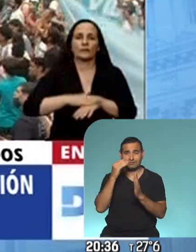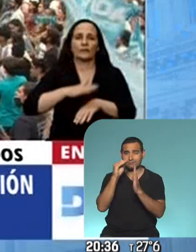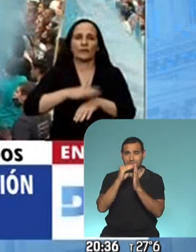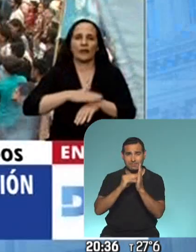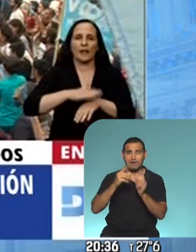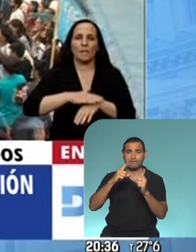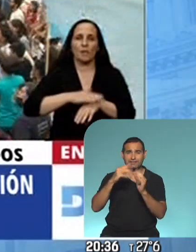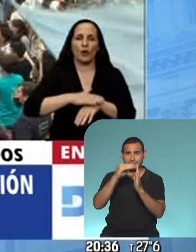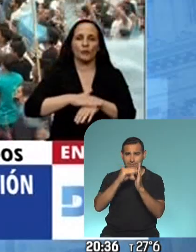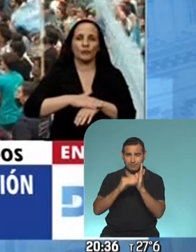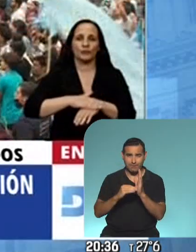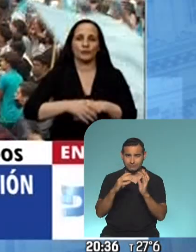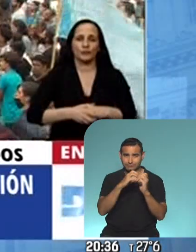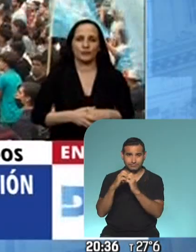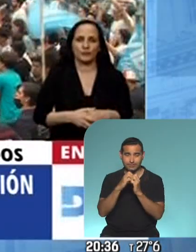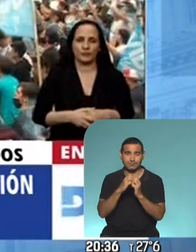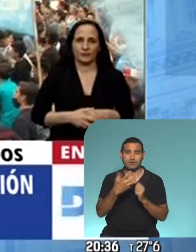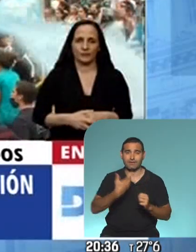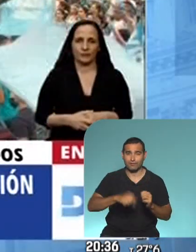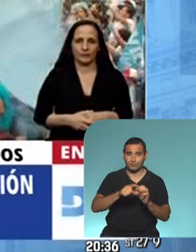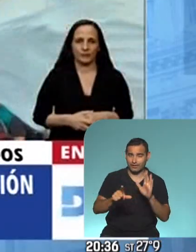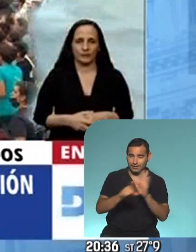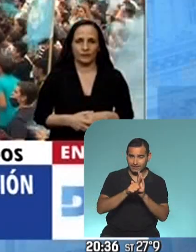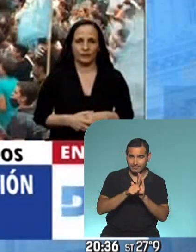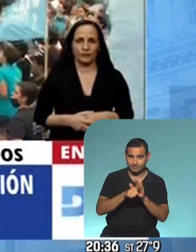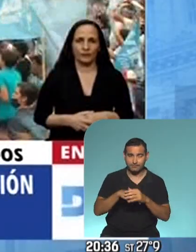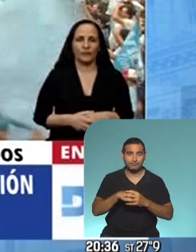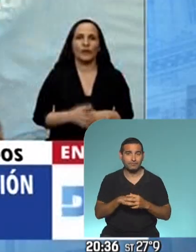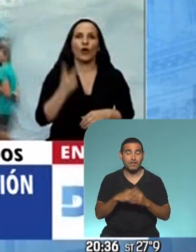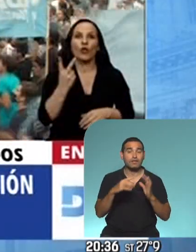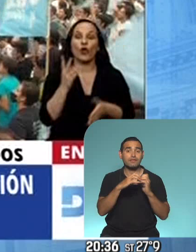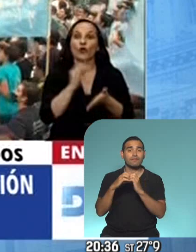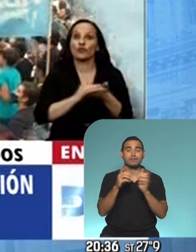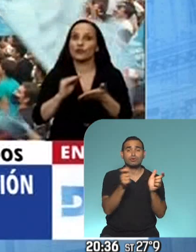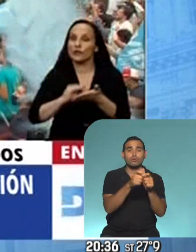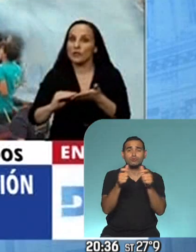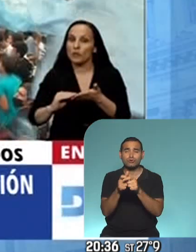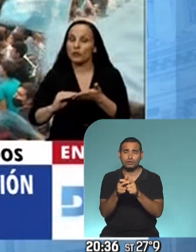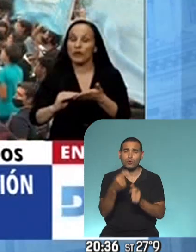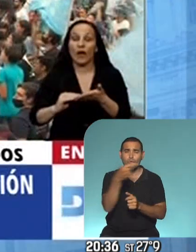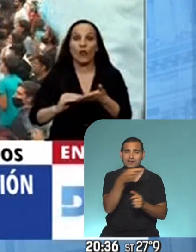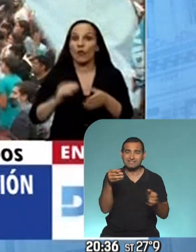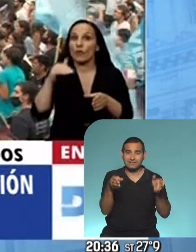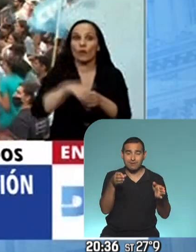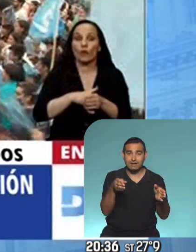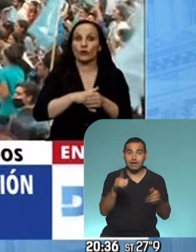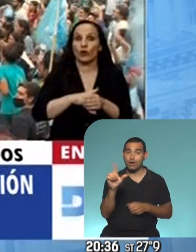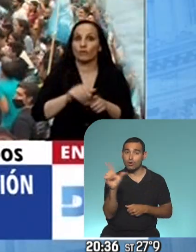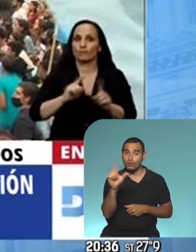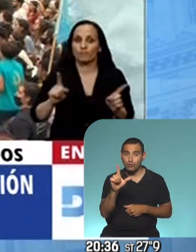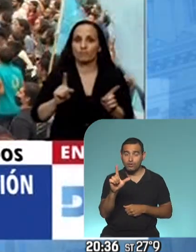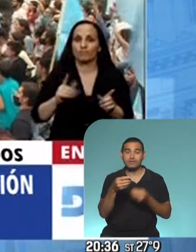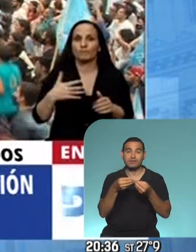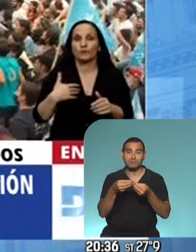para el tratamiento de la legalización del aborto. El debate en comisiones durará una semana y comenzará en lunes